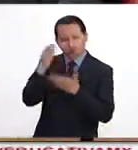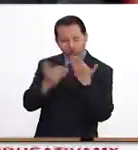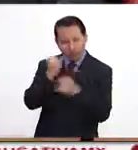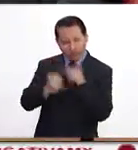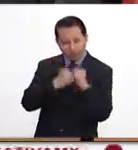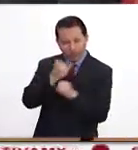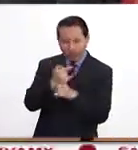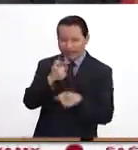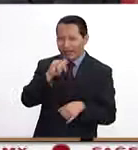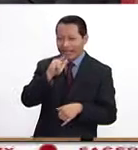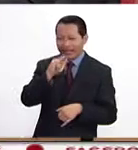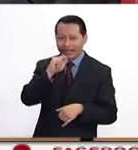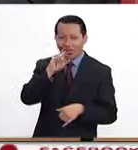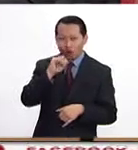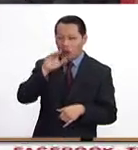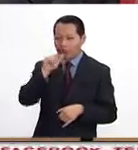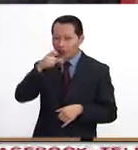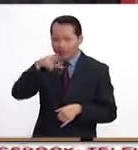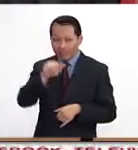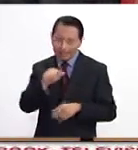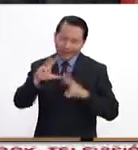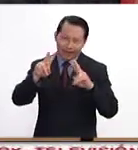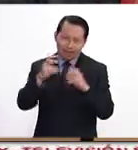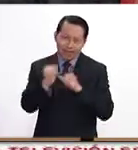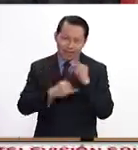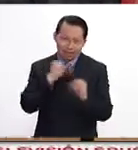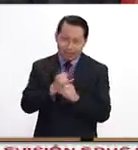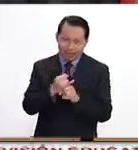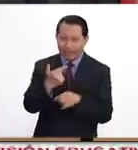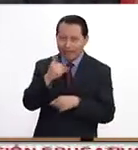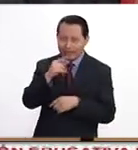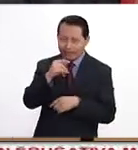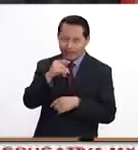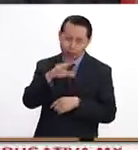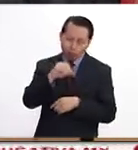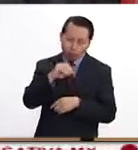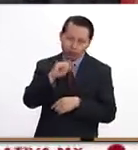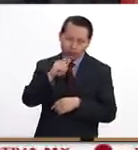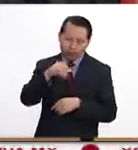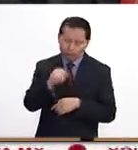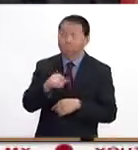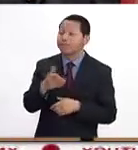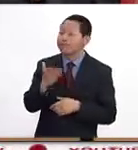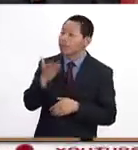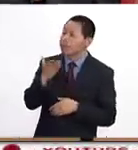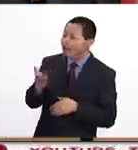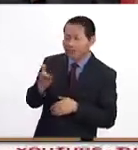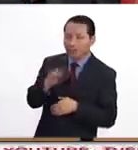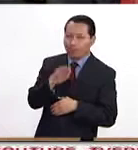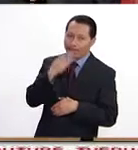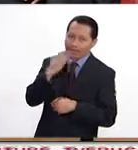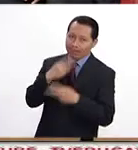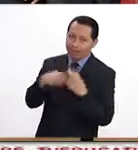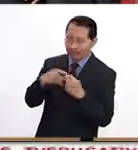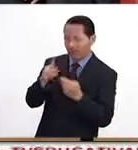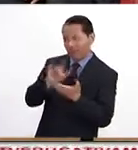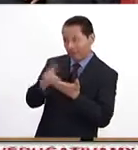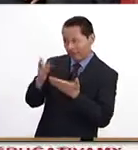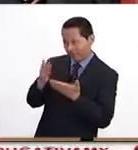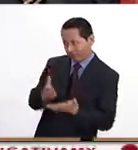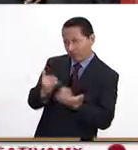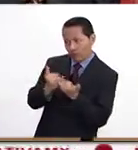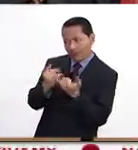viernes, hablamos de temas internacionales, David, bienvenido. Muchas gracias. Buenos días. Esta es tu casa y por supuesto es un placer hablar de este importante tema.